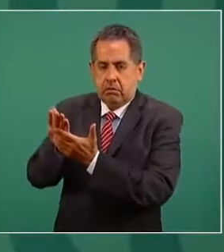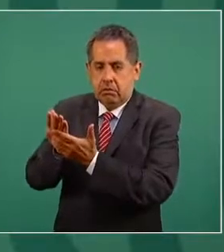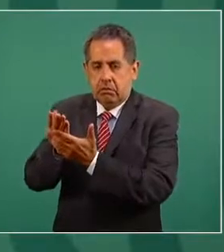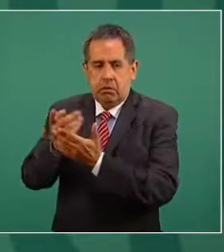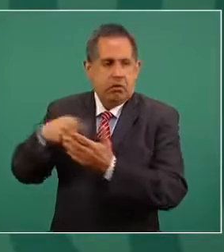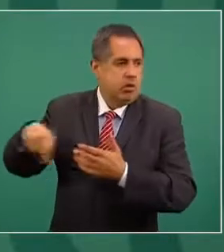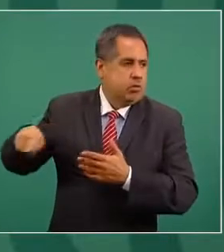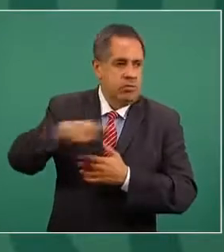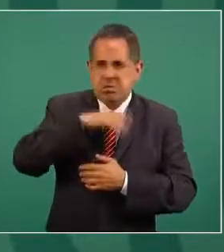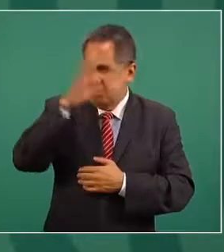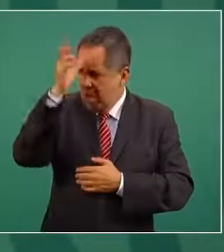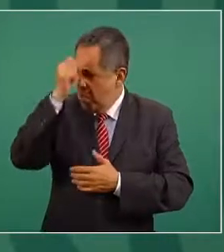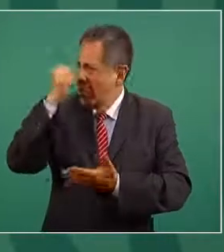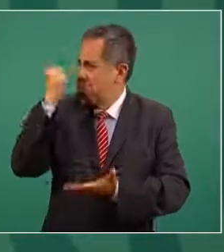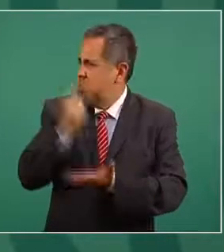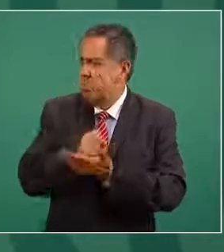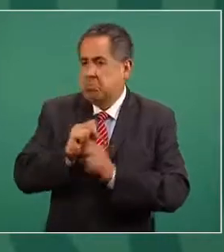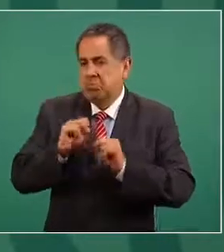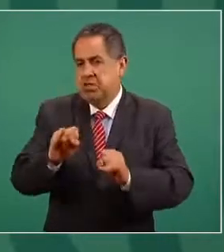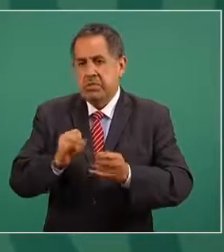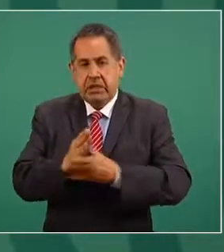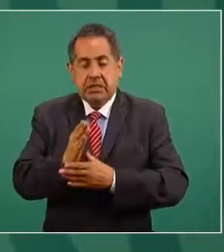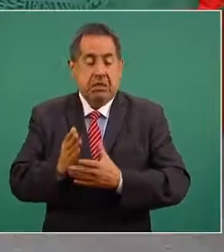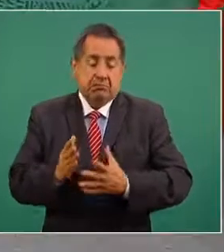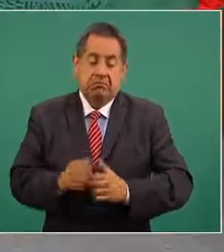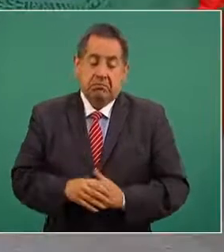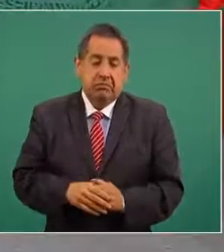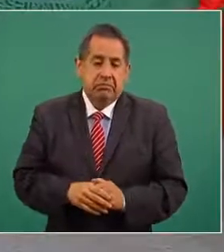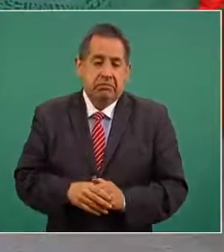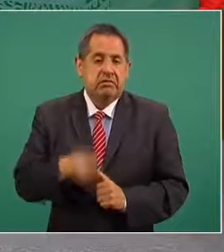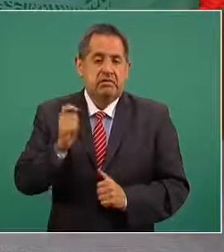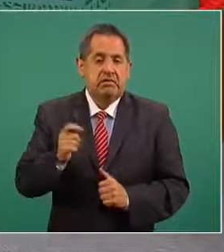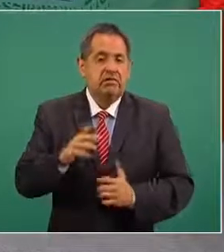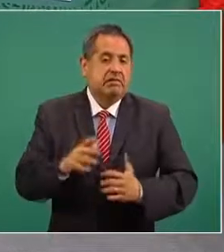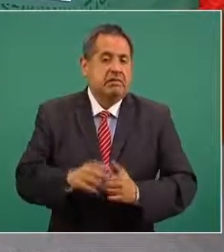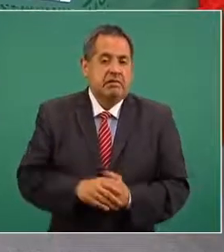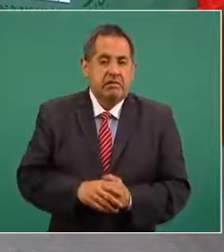resolución que se aprobó porque hay